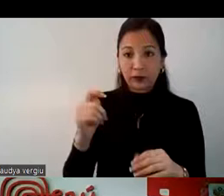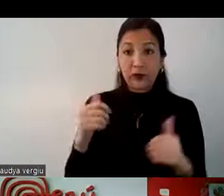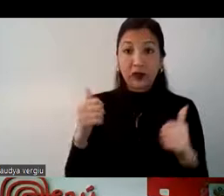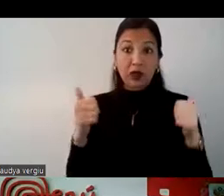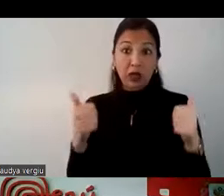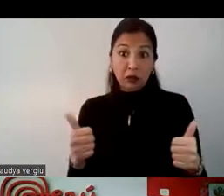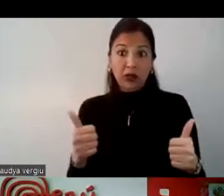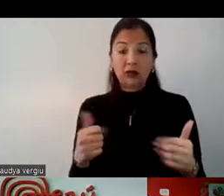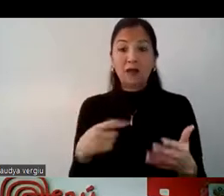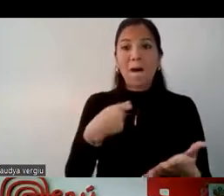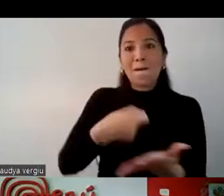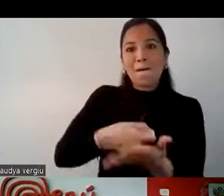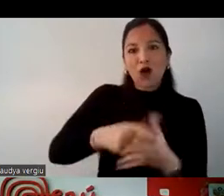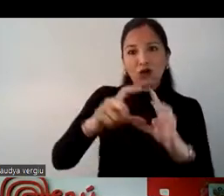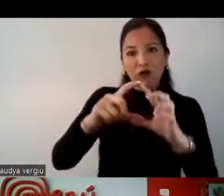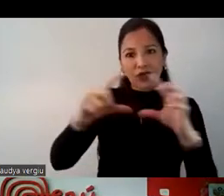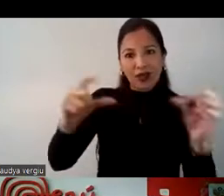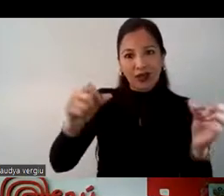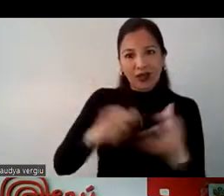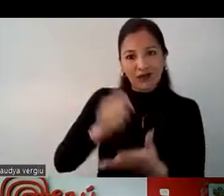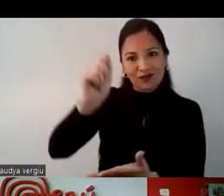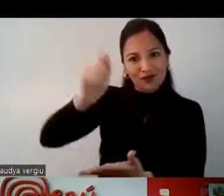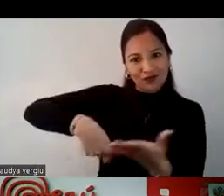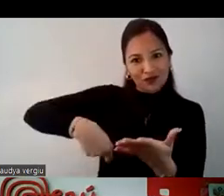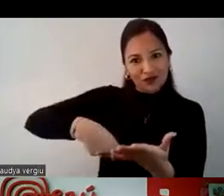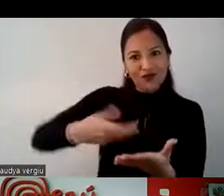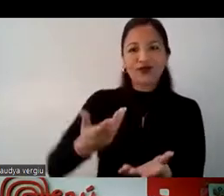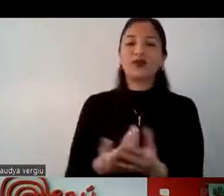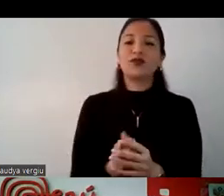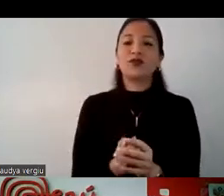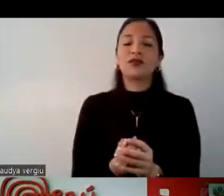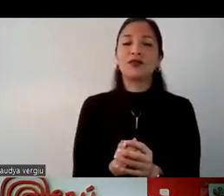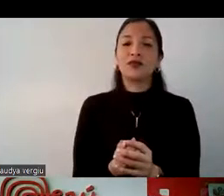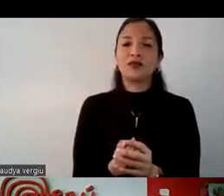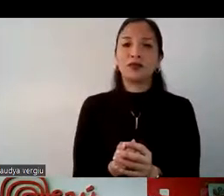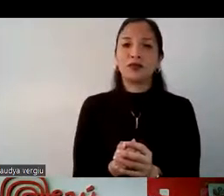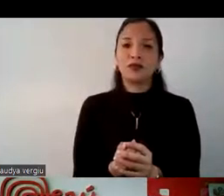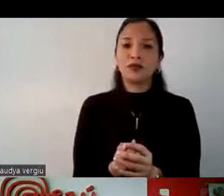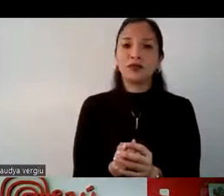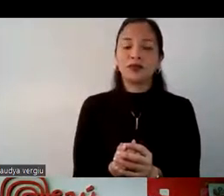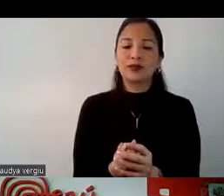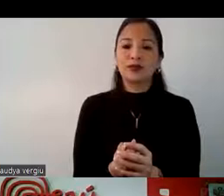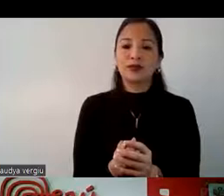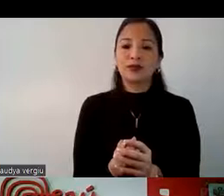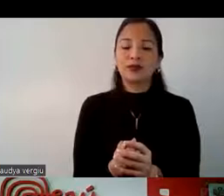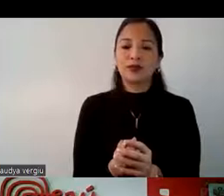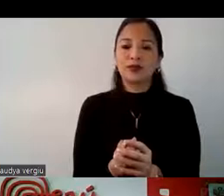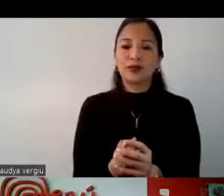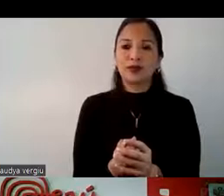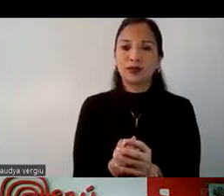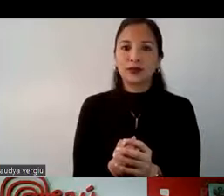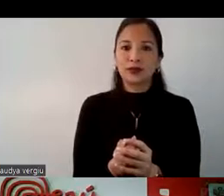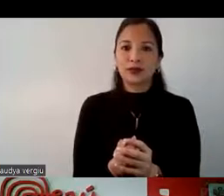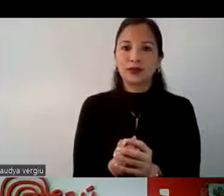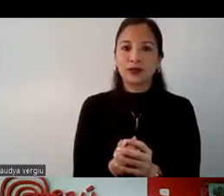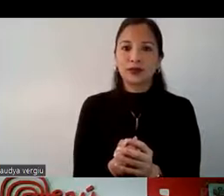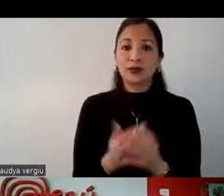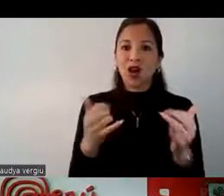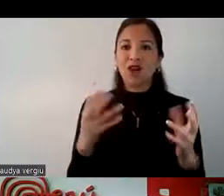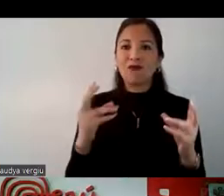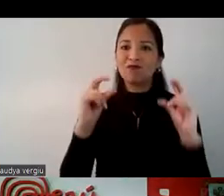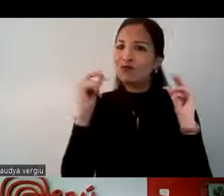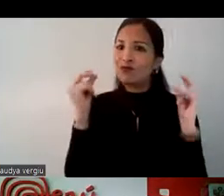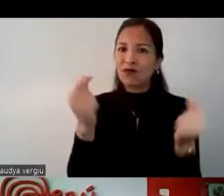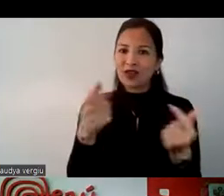habituados a hacer pagos con tarjetas, con tarjeta Visa, con tarjetas de crédito, que son las más comunes, y esto facilita